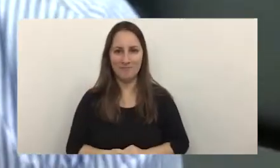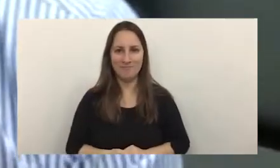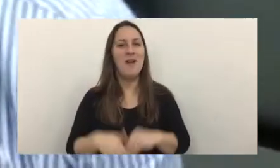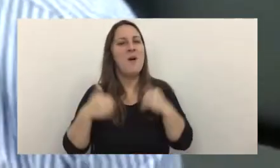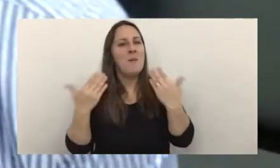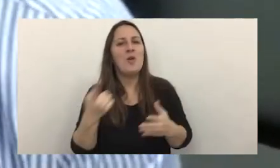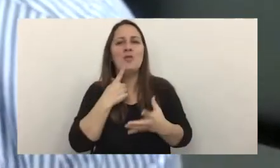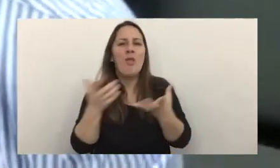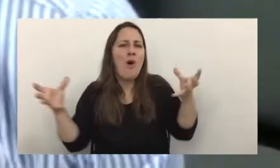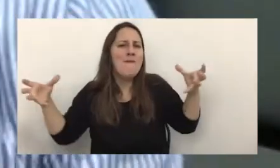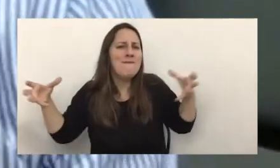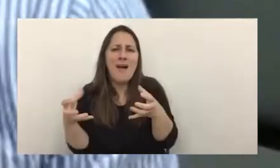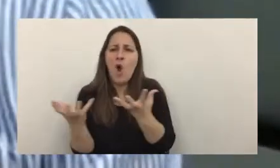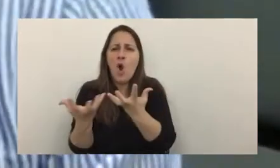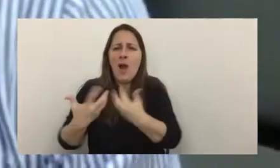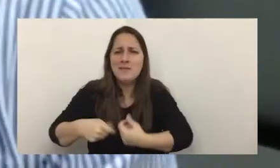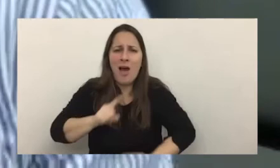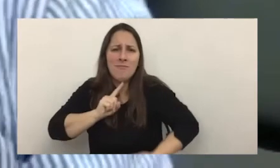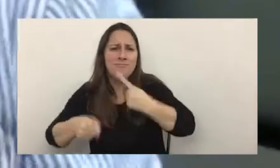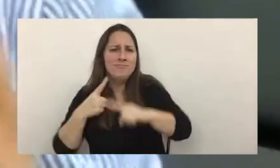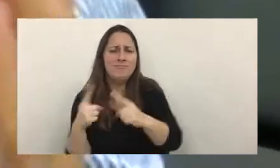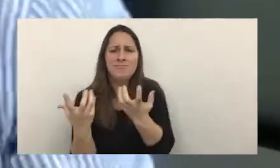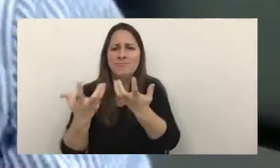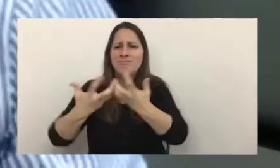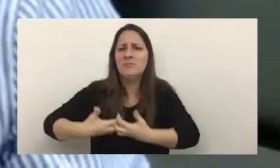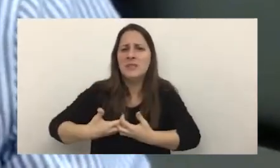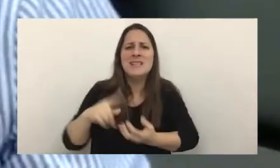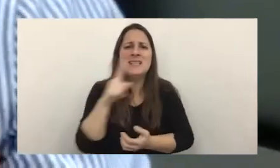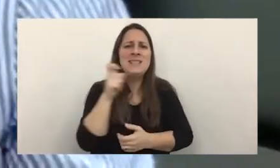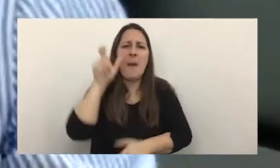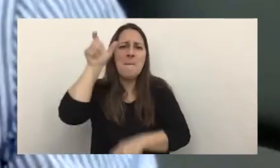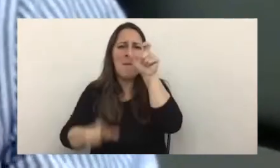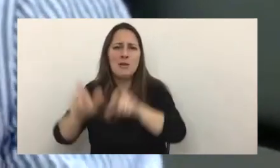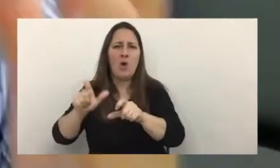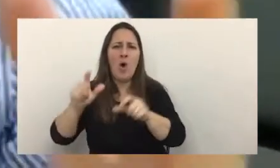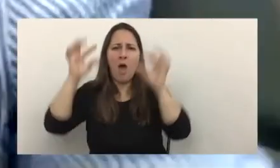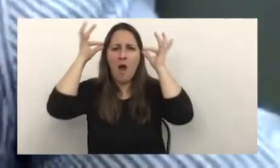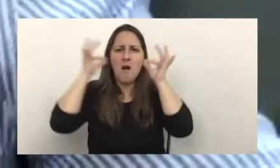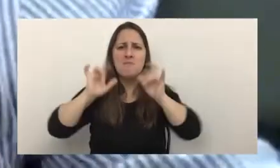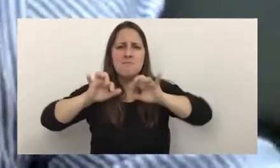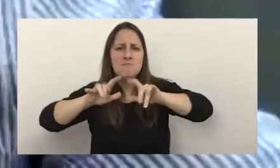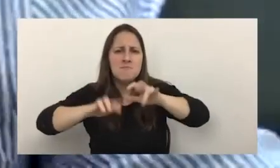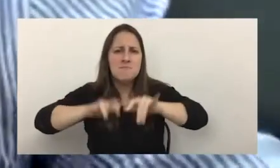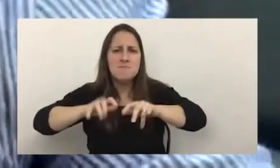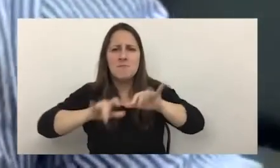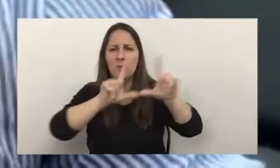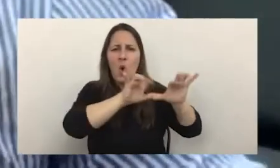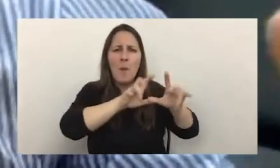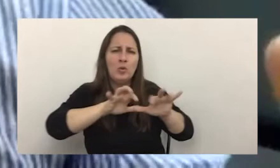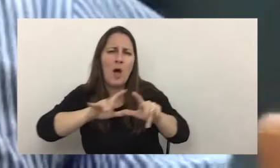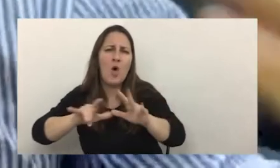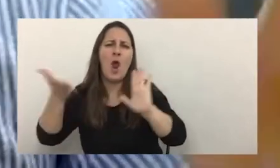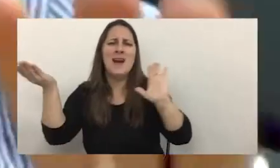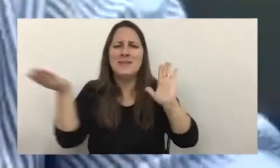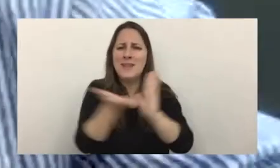organizaciones son bandas que tienen 100 tipos con cientos de máquinas y servidores